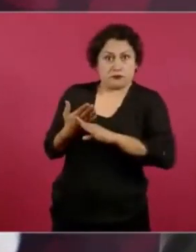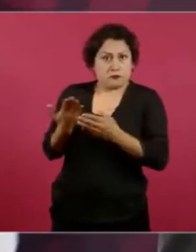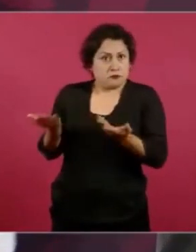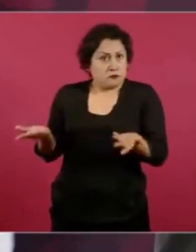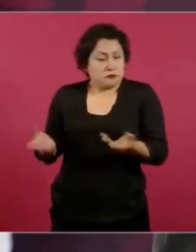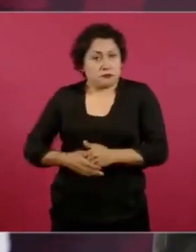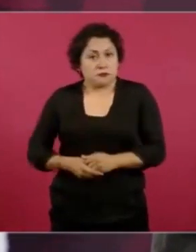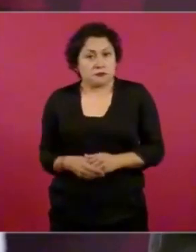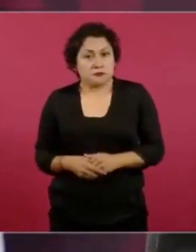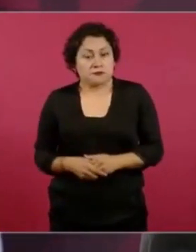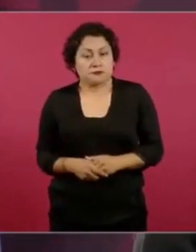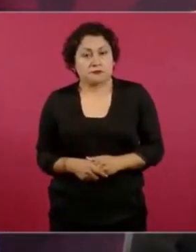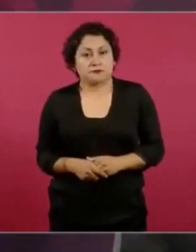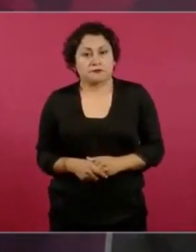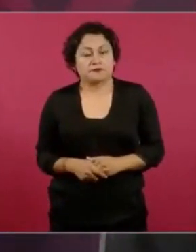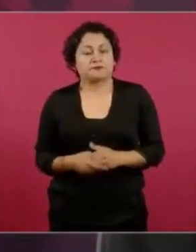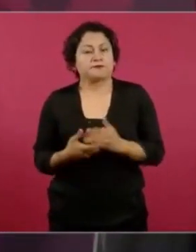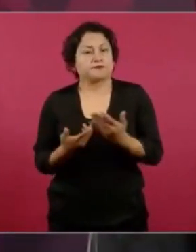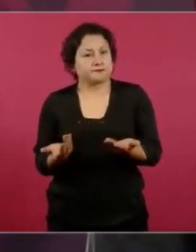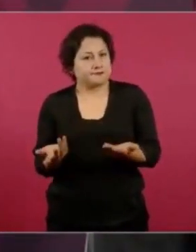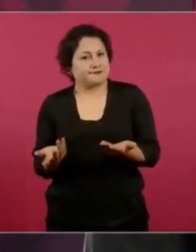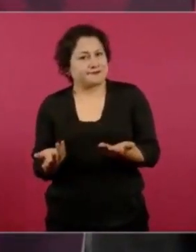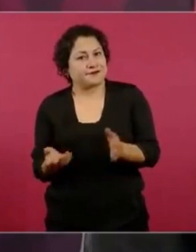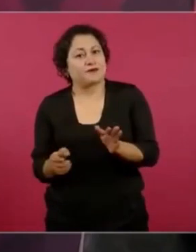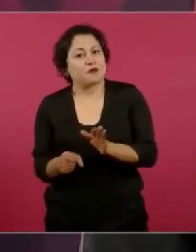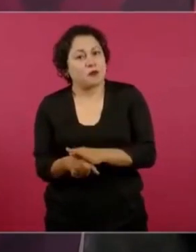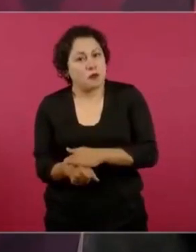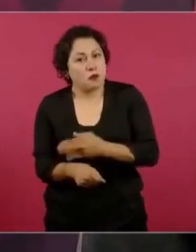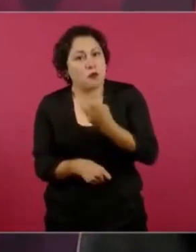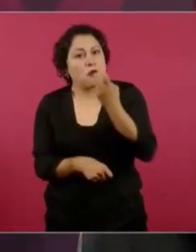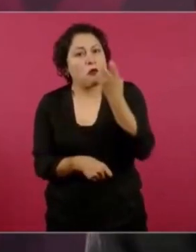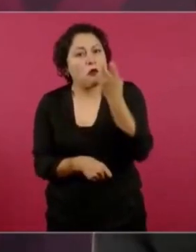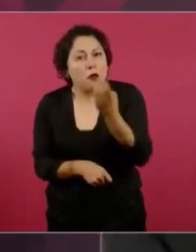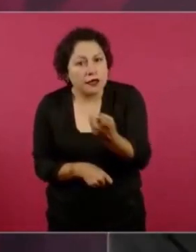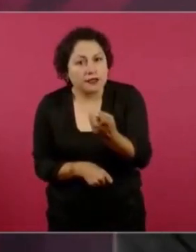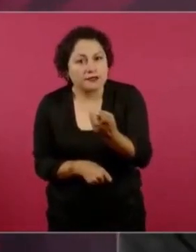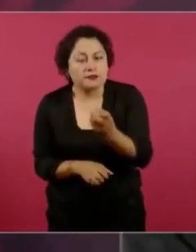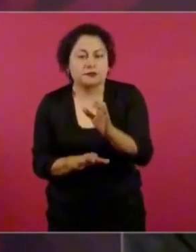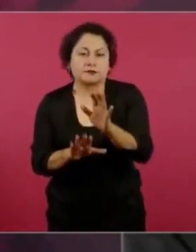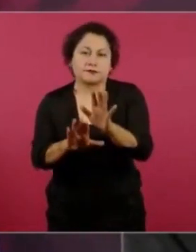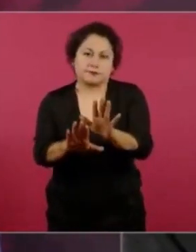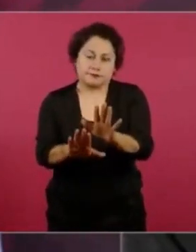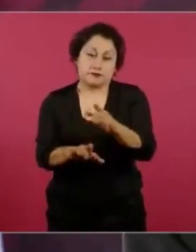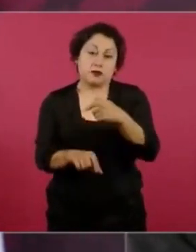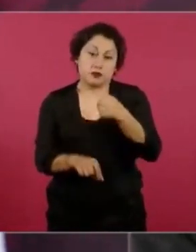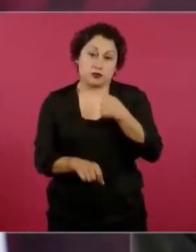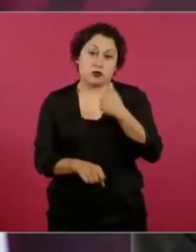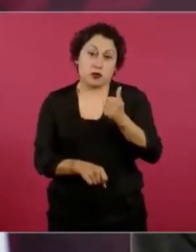Por eso es muy importante, y esto es un mensaje,